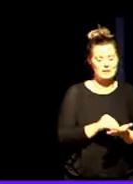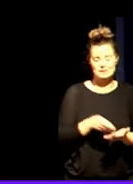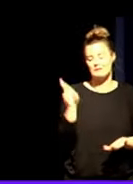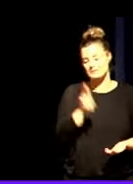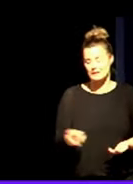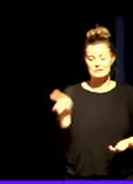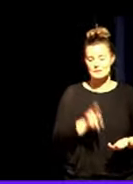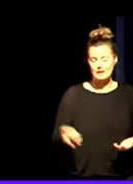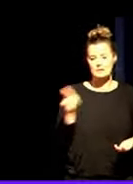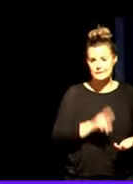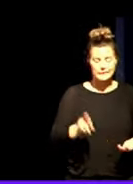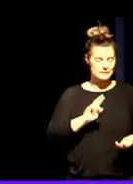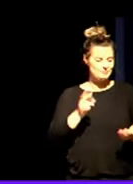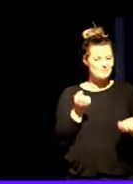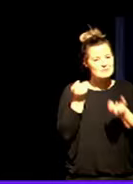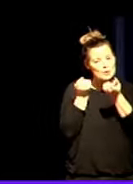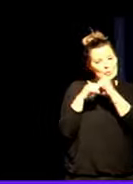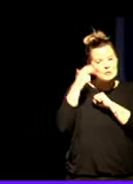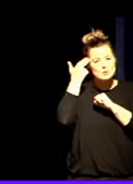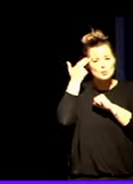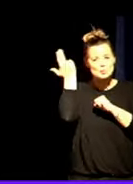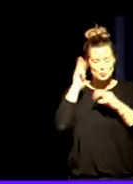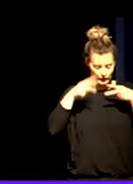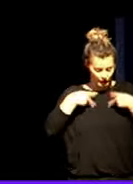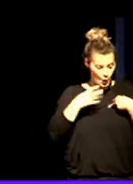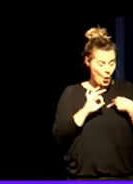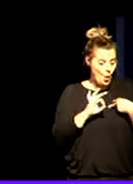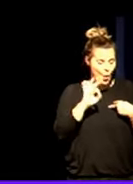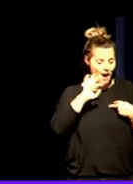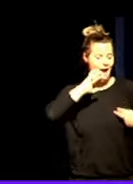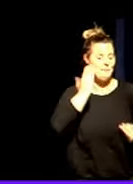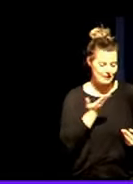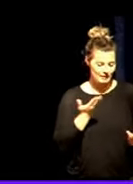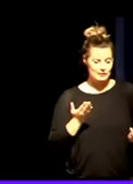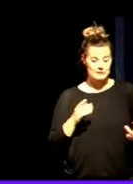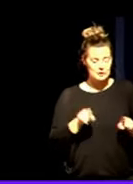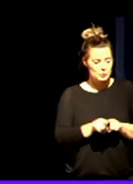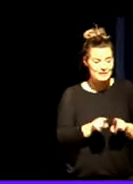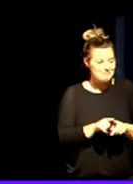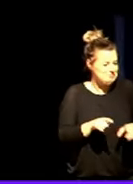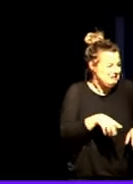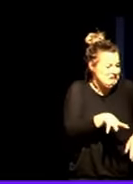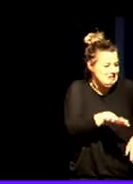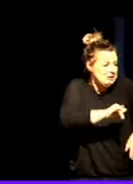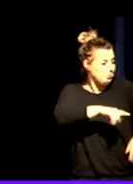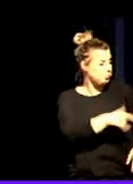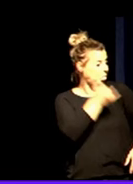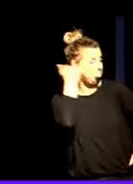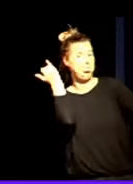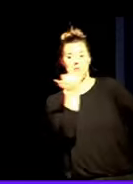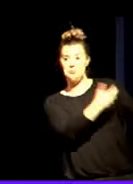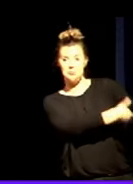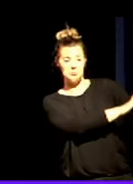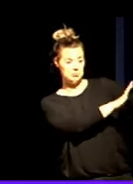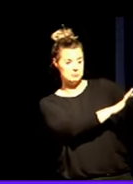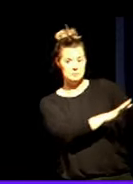conductas suicidas, de amenazas suicidas y minimizamos esas señales de alarma. Por eso tenemos que tener una serie de